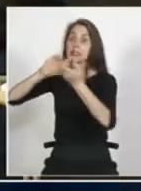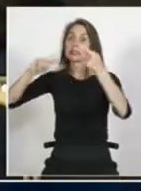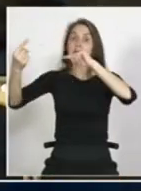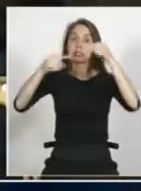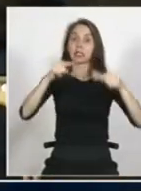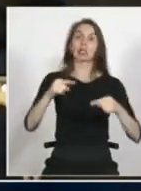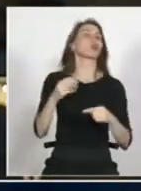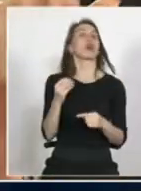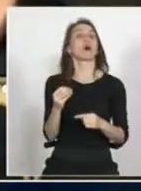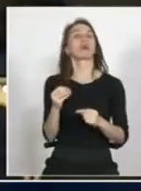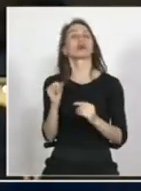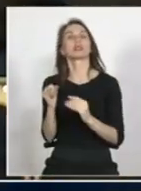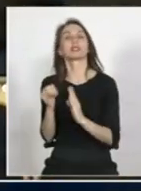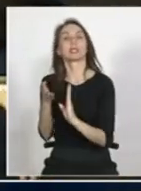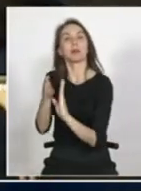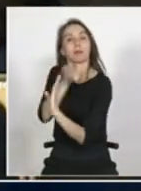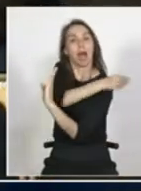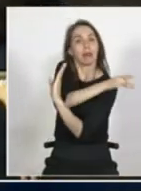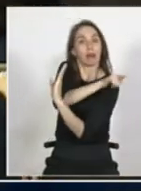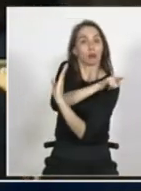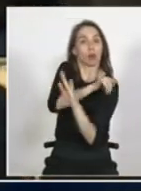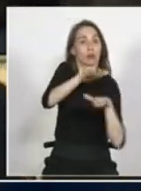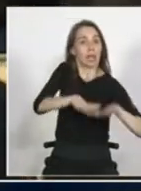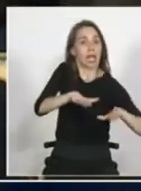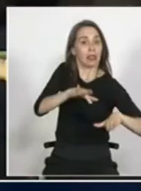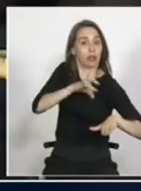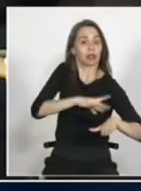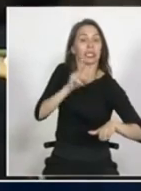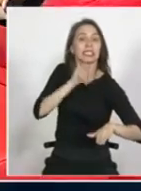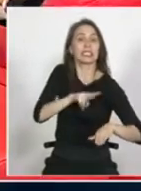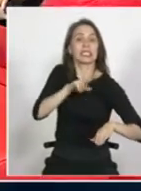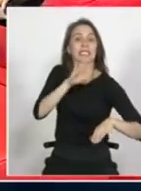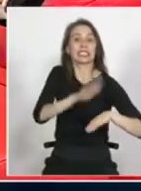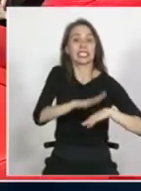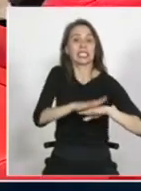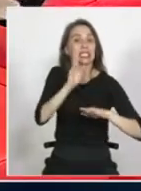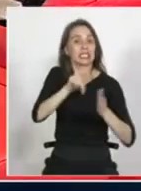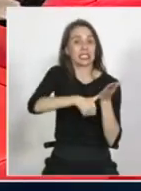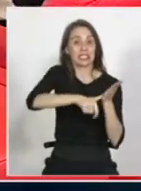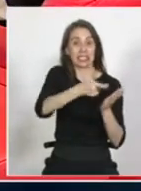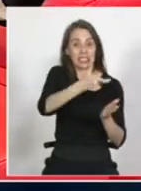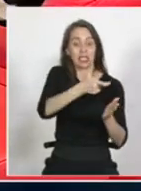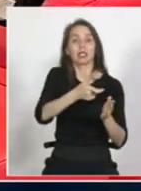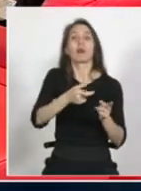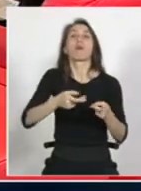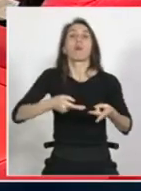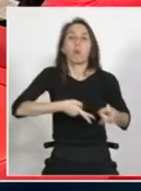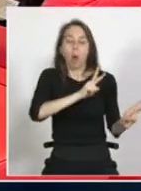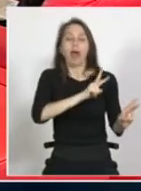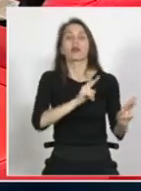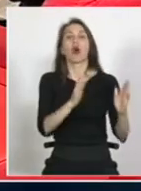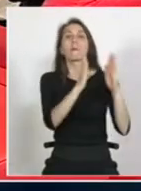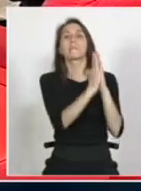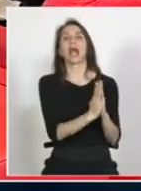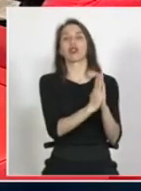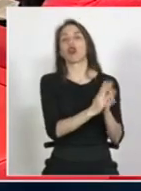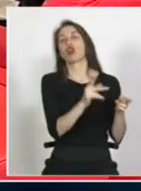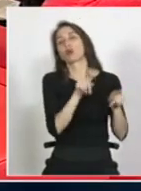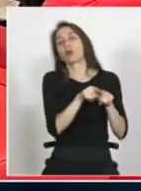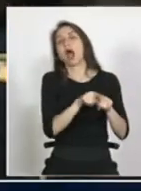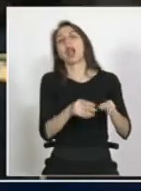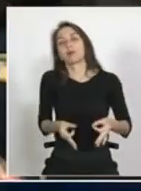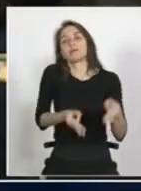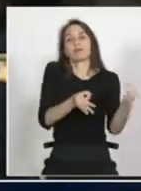amnistía o perdonazos que ya se han hecho en Chile dicho sea de paso dos veces claro pero era un momento de la migración